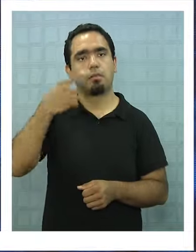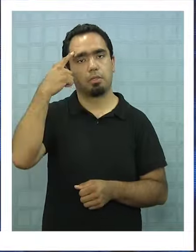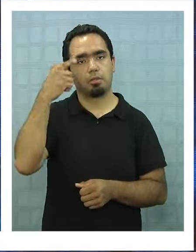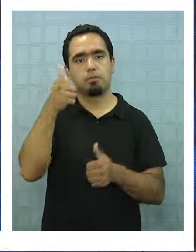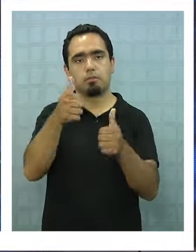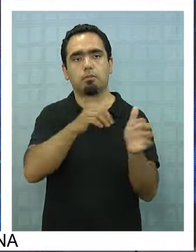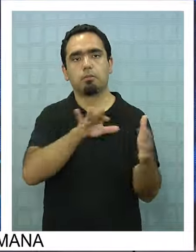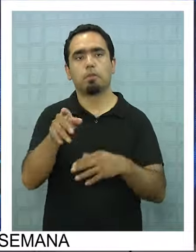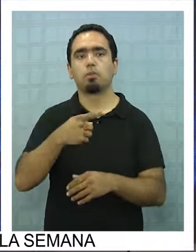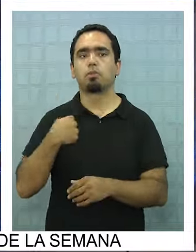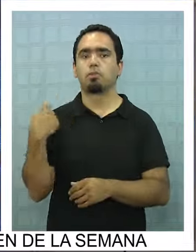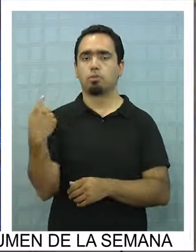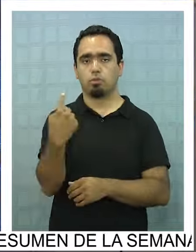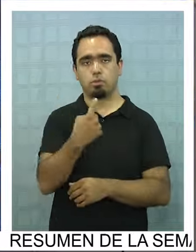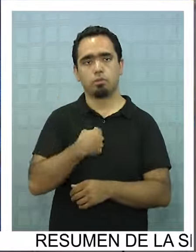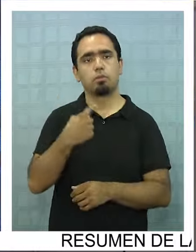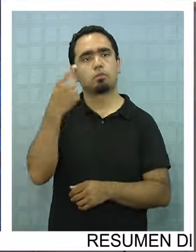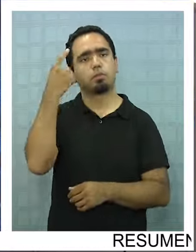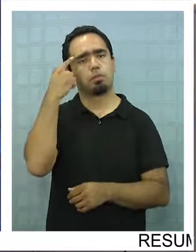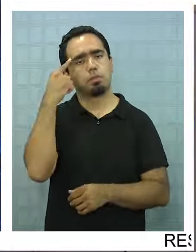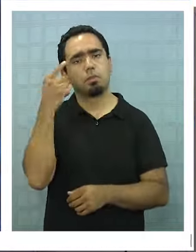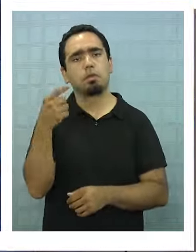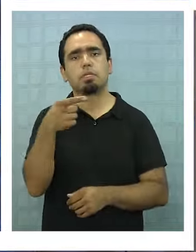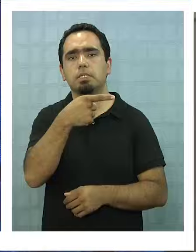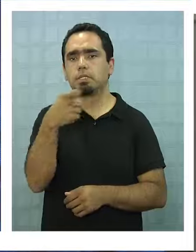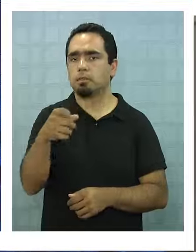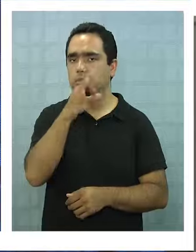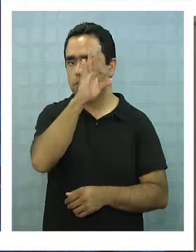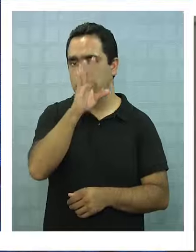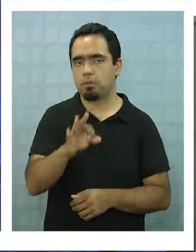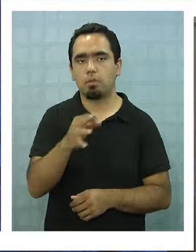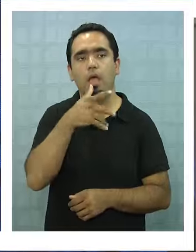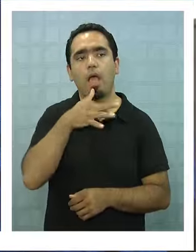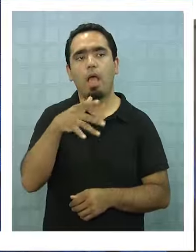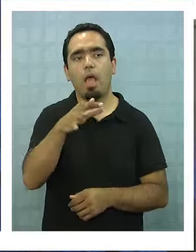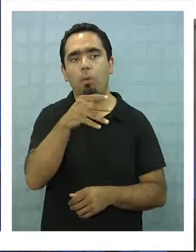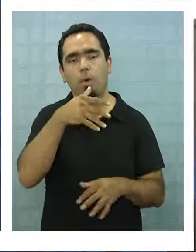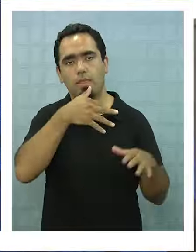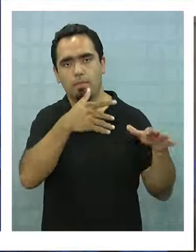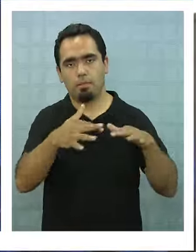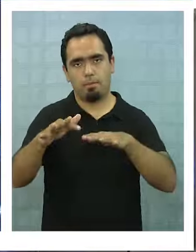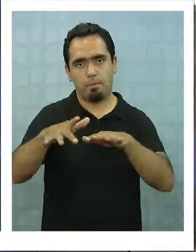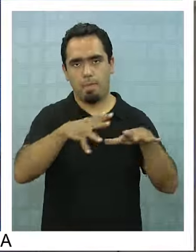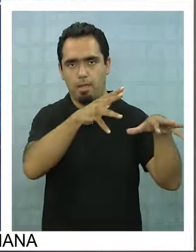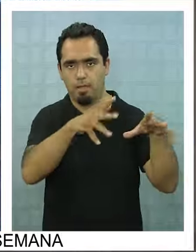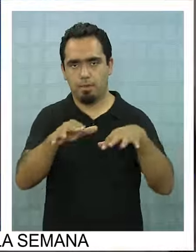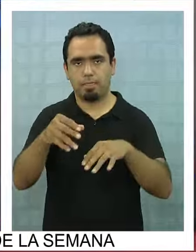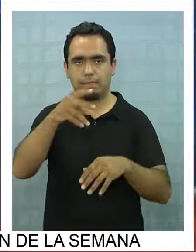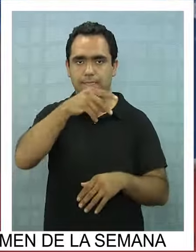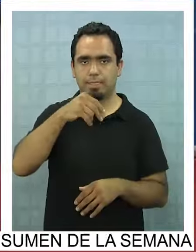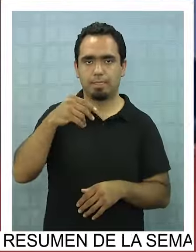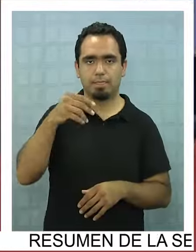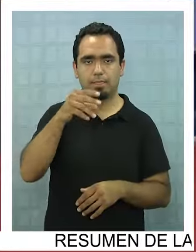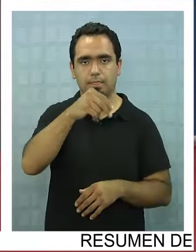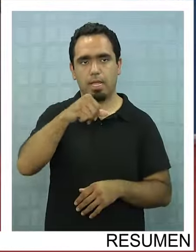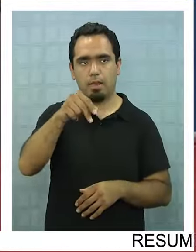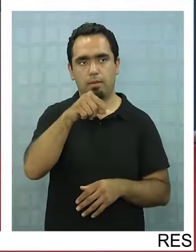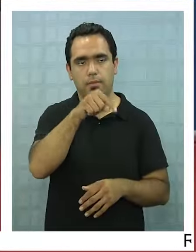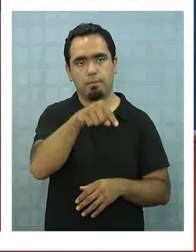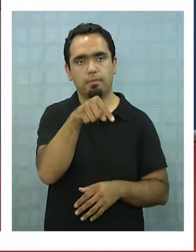Nuestro compromiso es ocupar agua, 100% agua de mar, que en este caso va ser agua desalada,